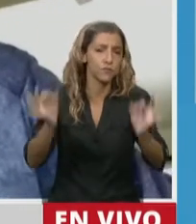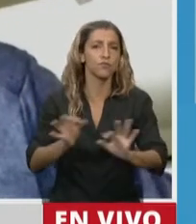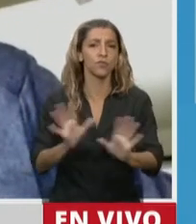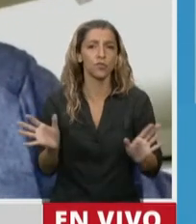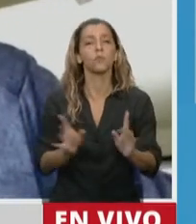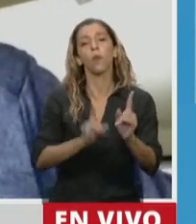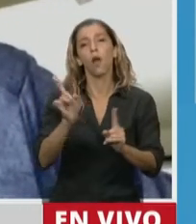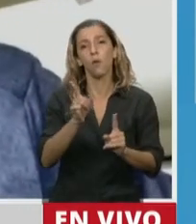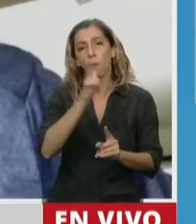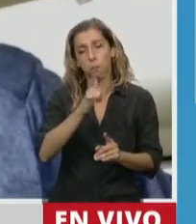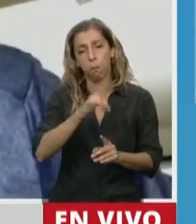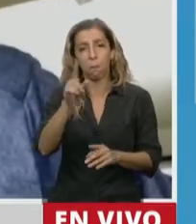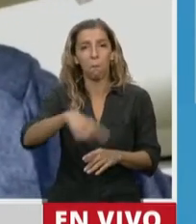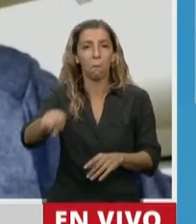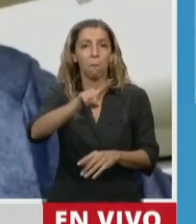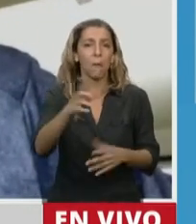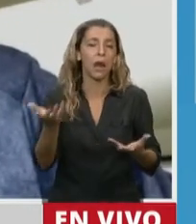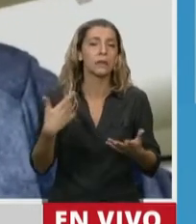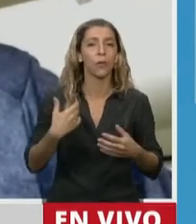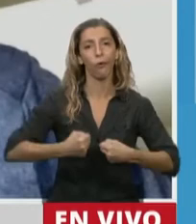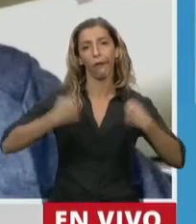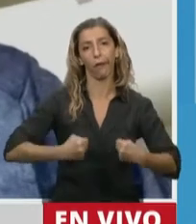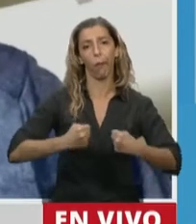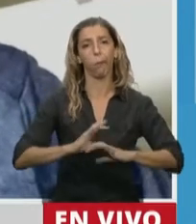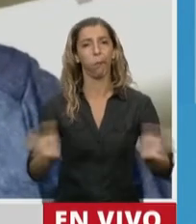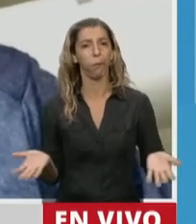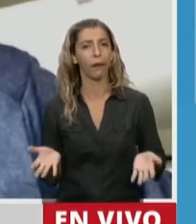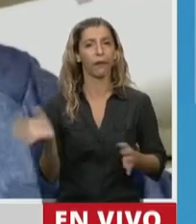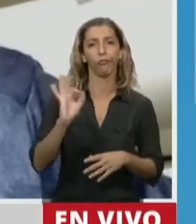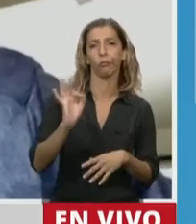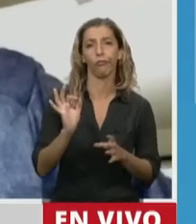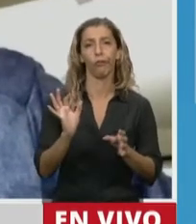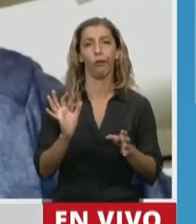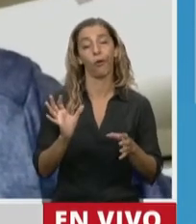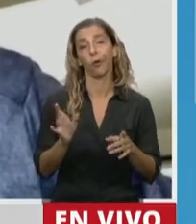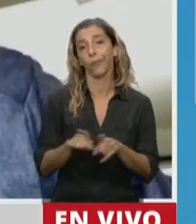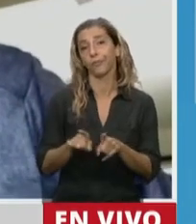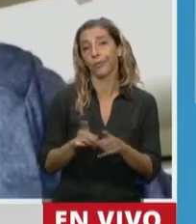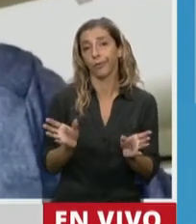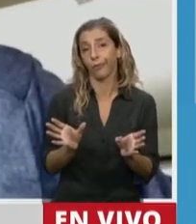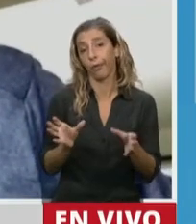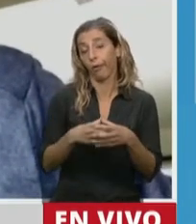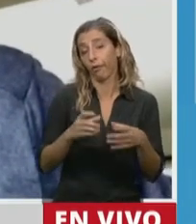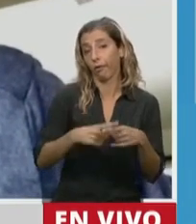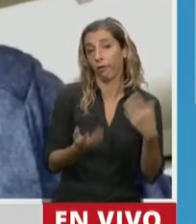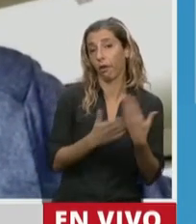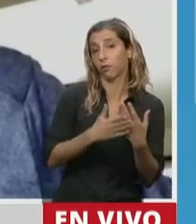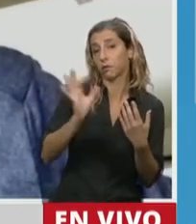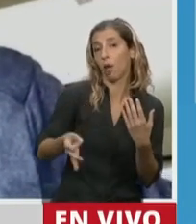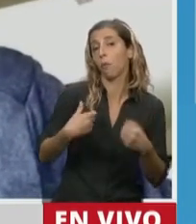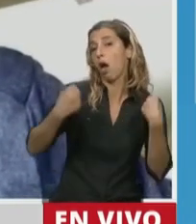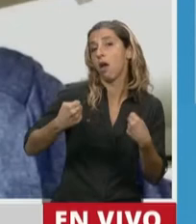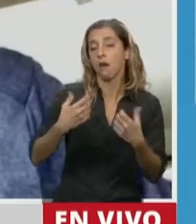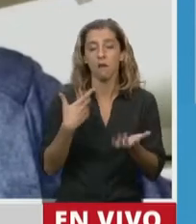infantilismos, como enfermedad infantil, mejor dicho, de algunos izquierdismos, que como enfermedad infantil algunos ya hace muchos